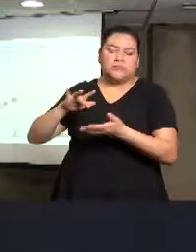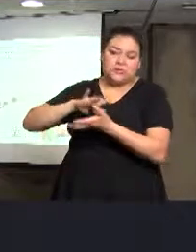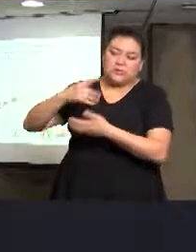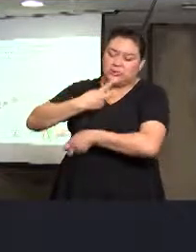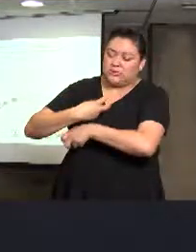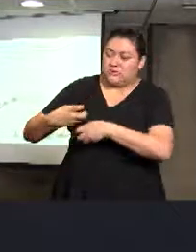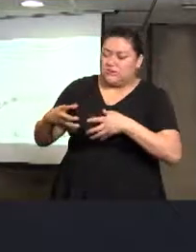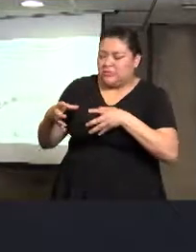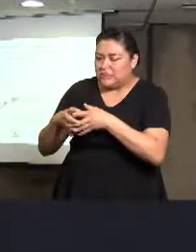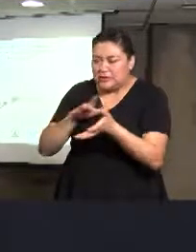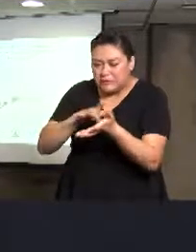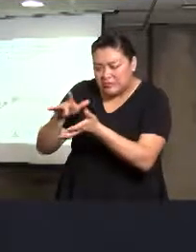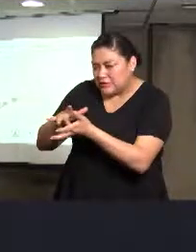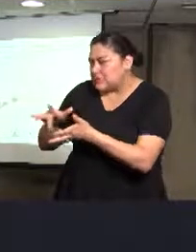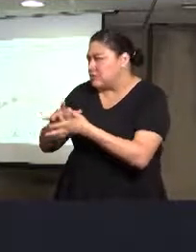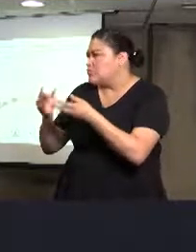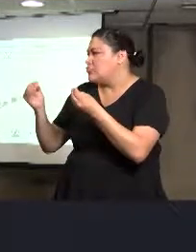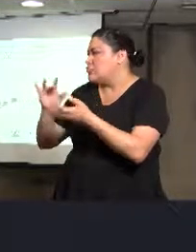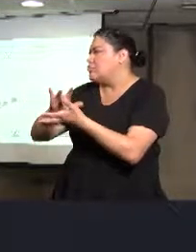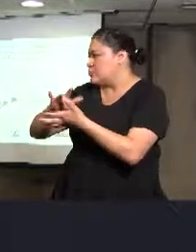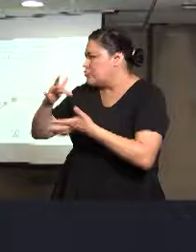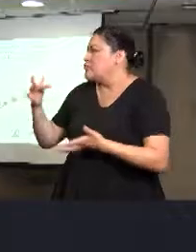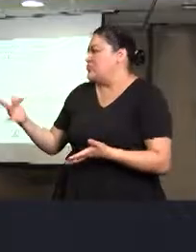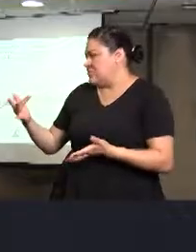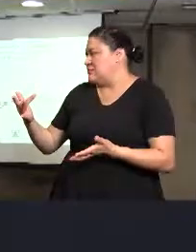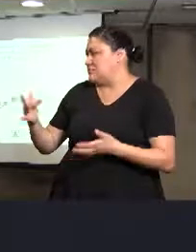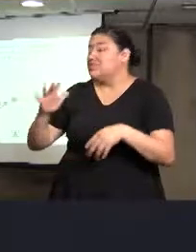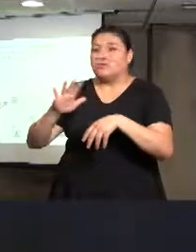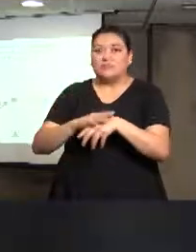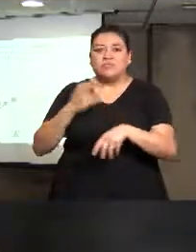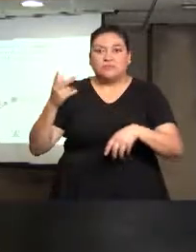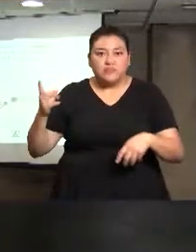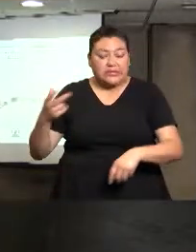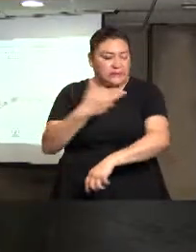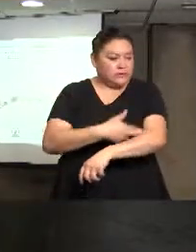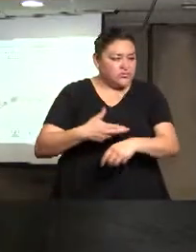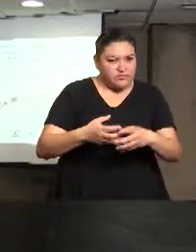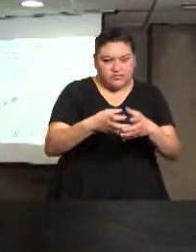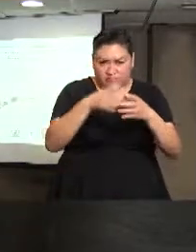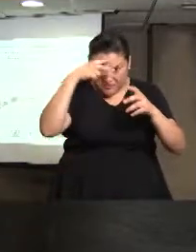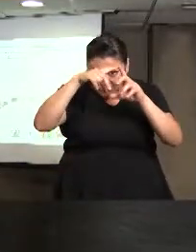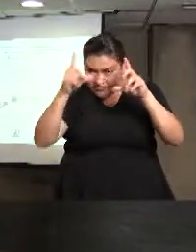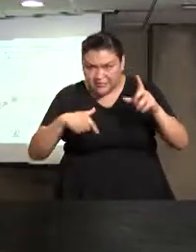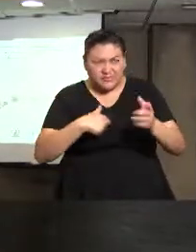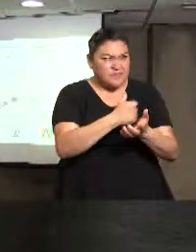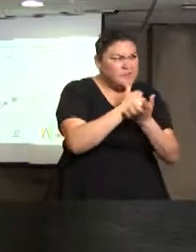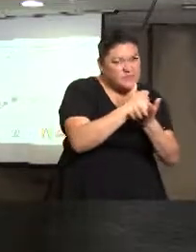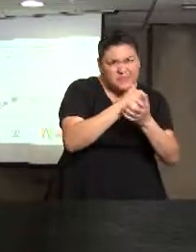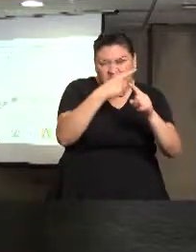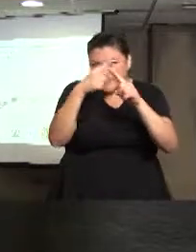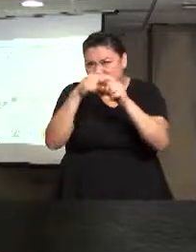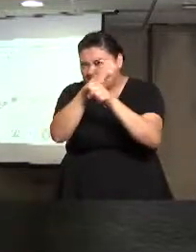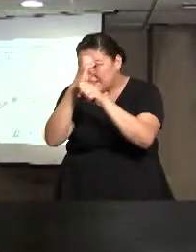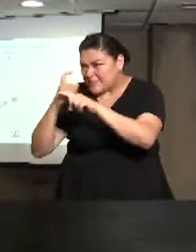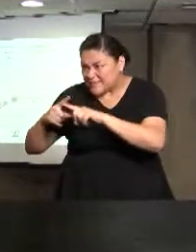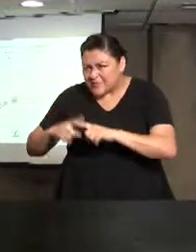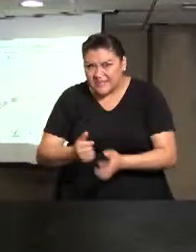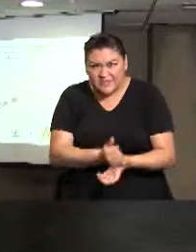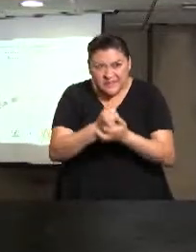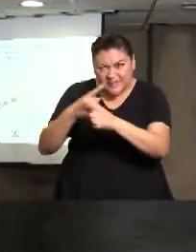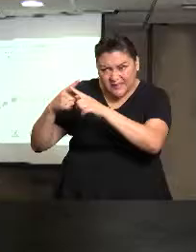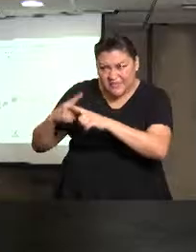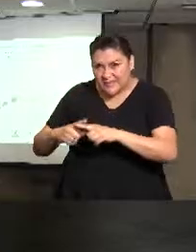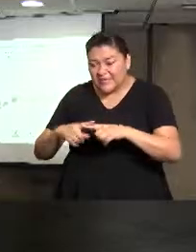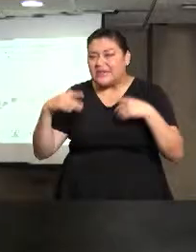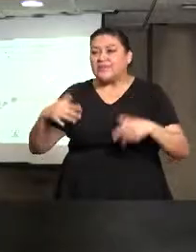están logrando aún con todo esta coordinación a nivel nacional, entonces como director de